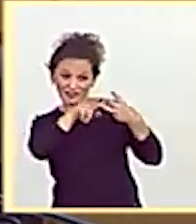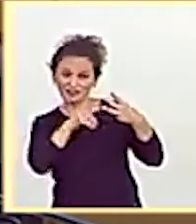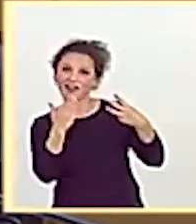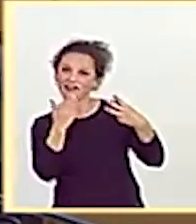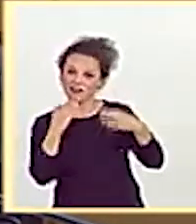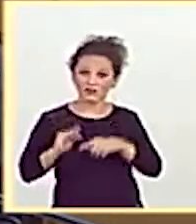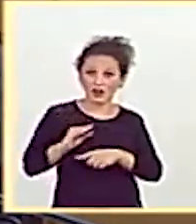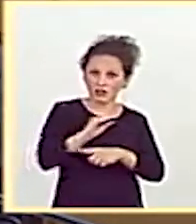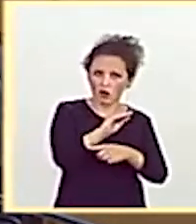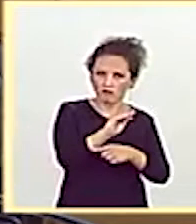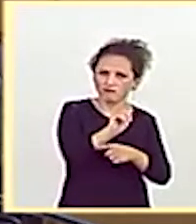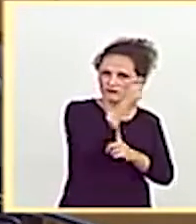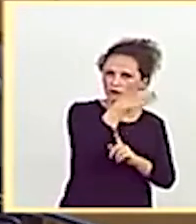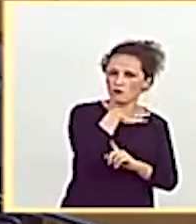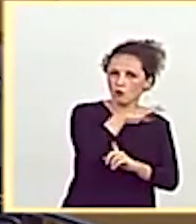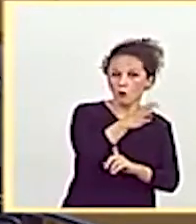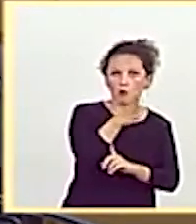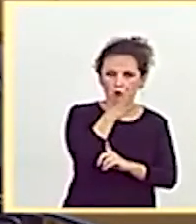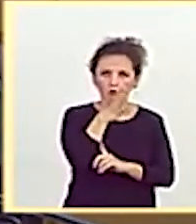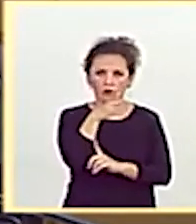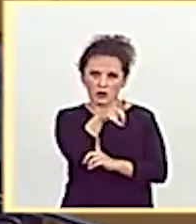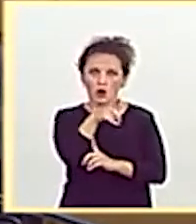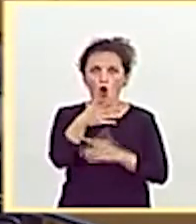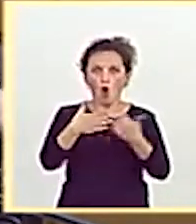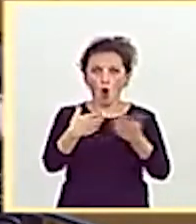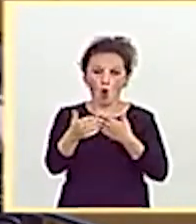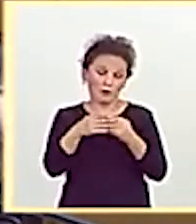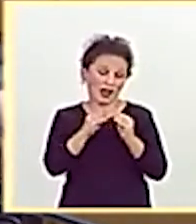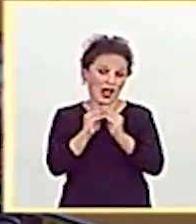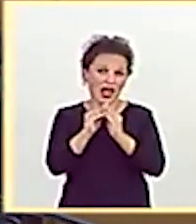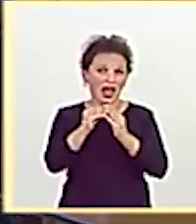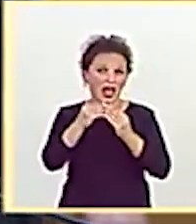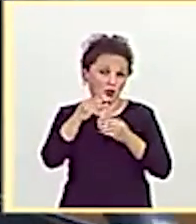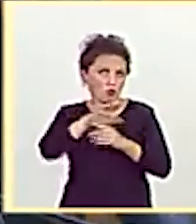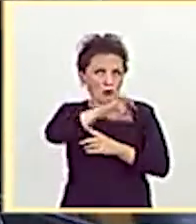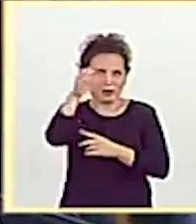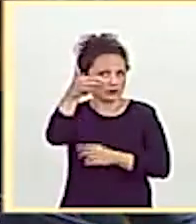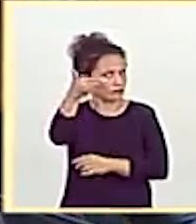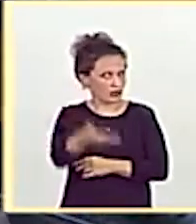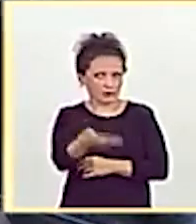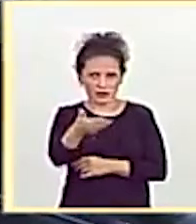de financiación y de visibilización de la obra europea es primordial. Es que, Ricasco.